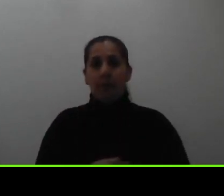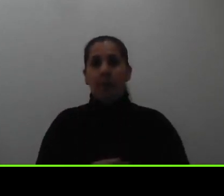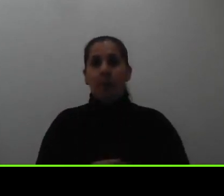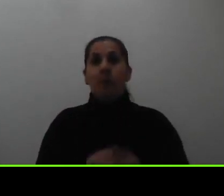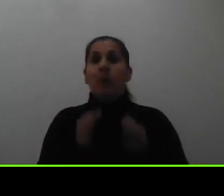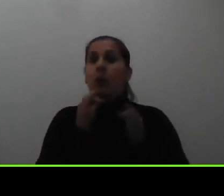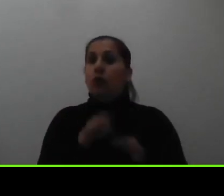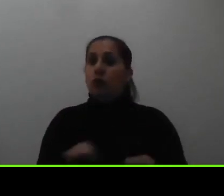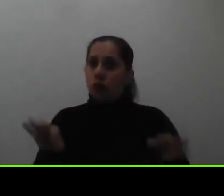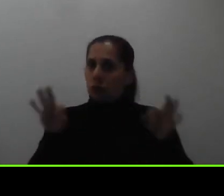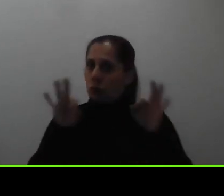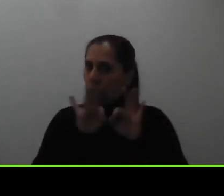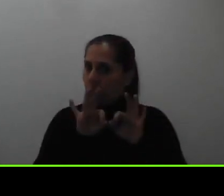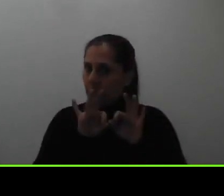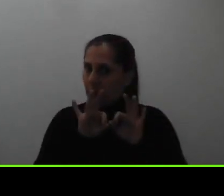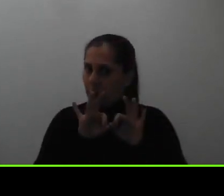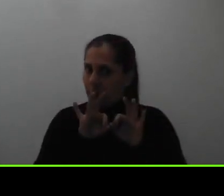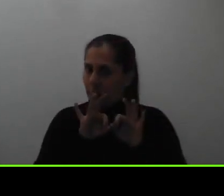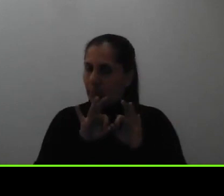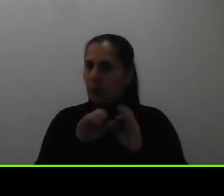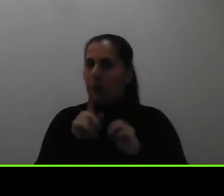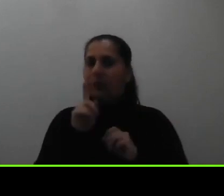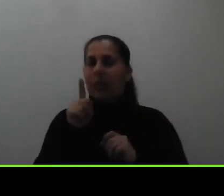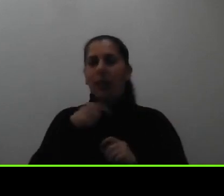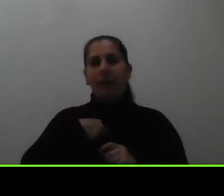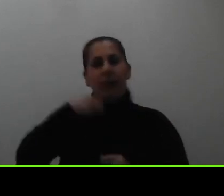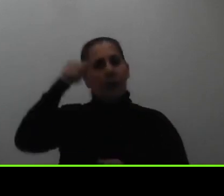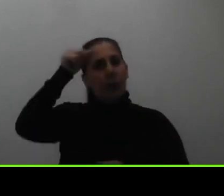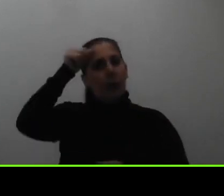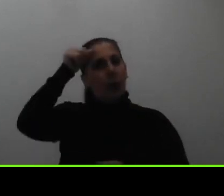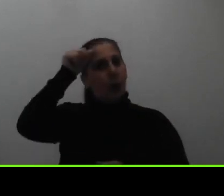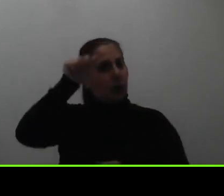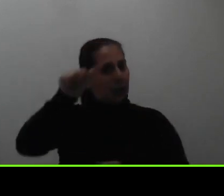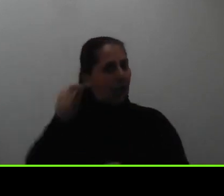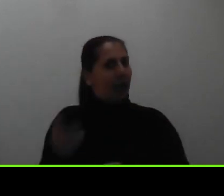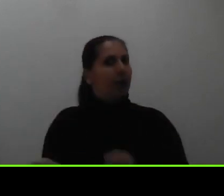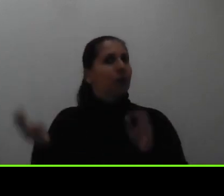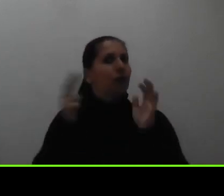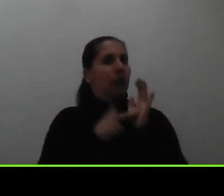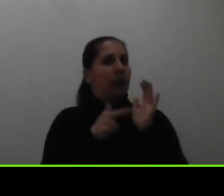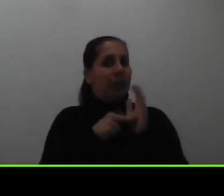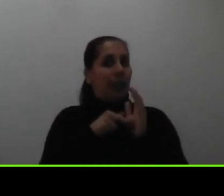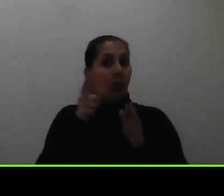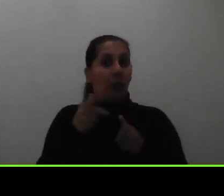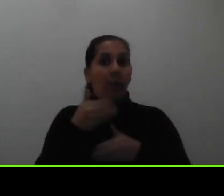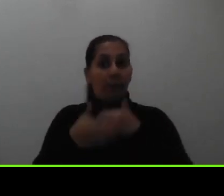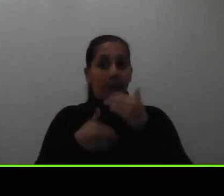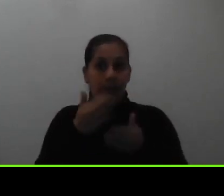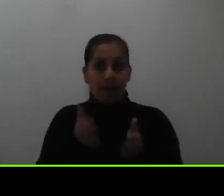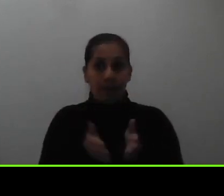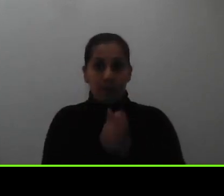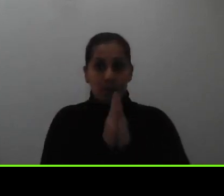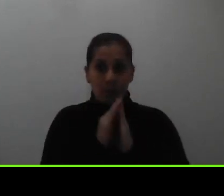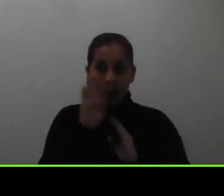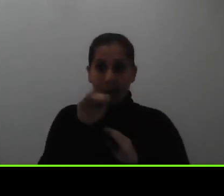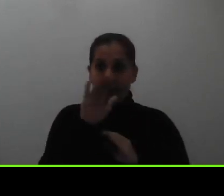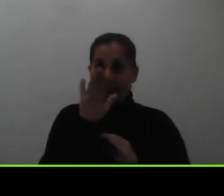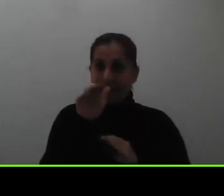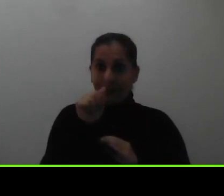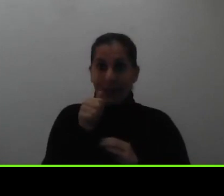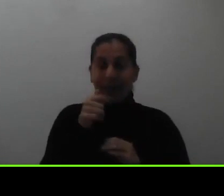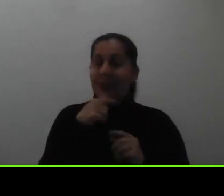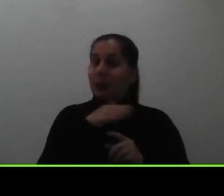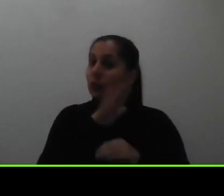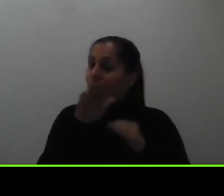importante nada más tomarme un momentito para recordarles y reiterar este proceso de solicitud de beca es totalmente en